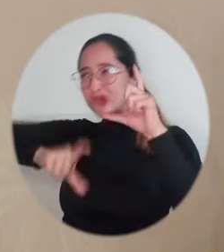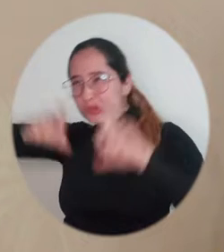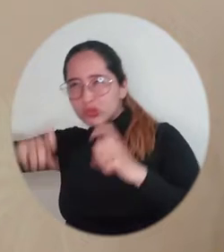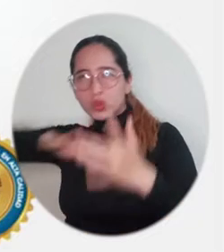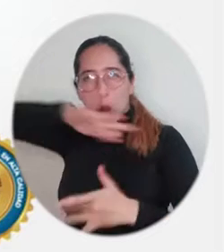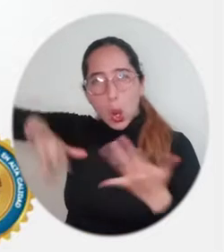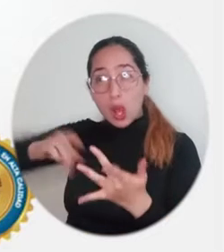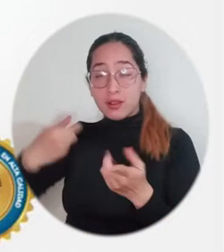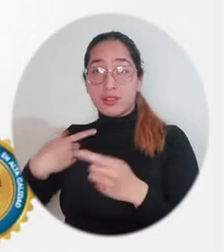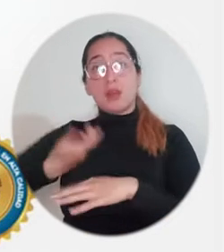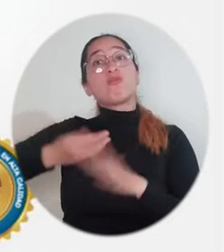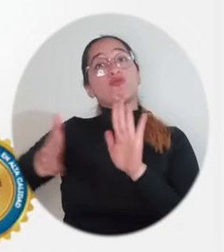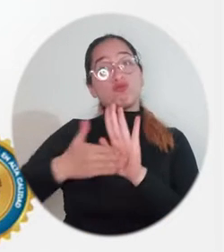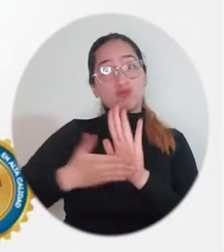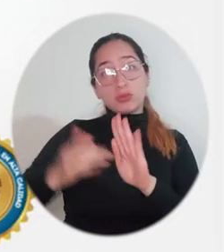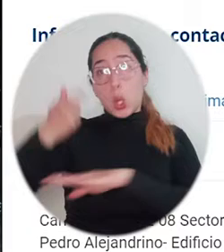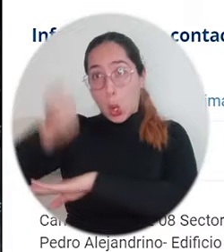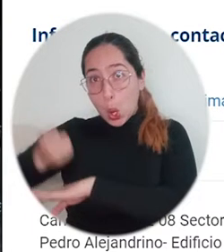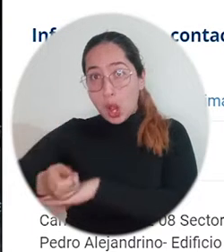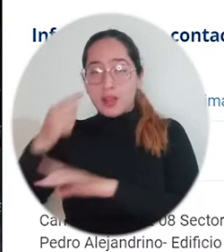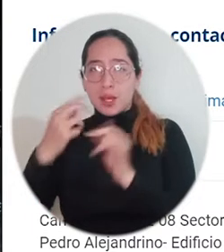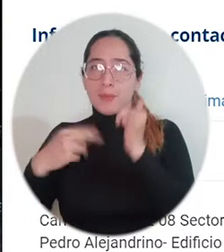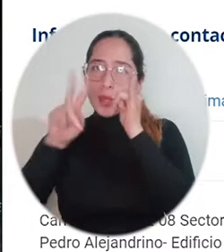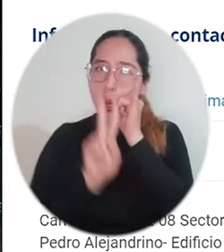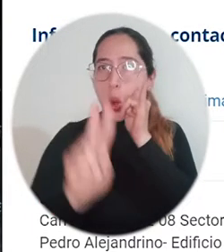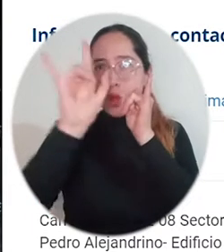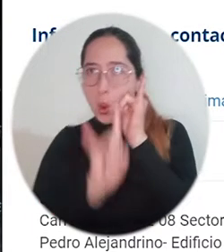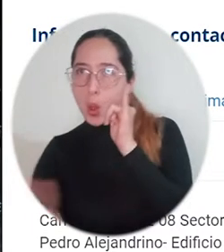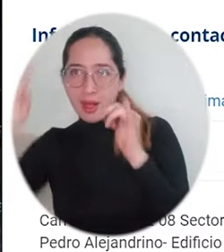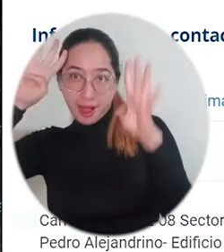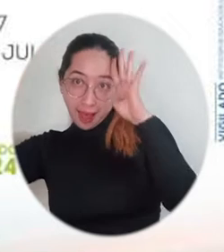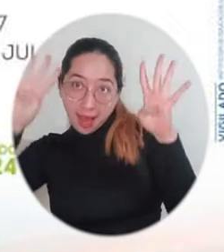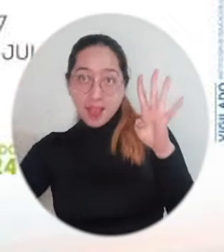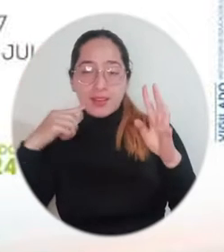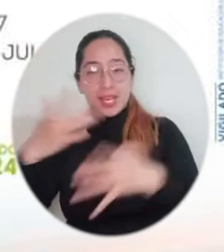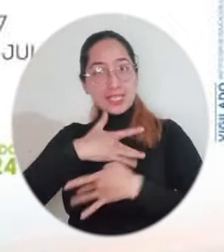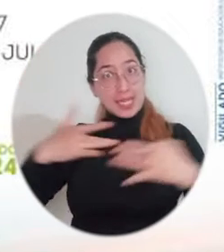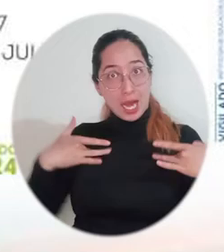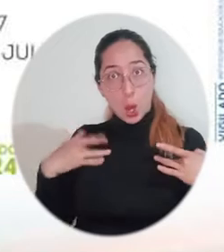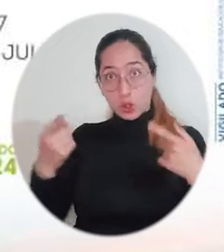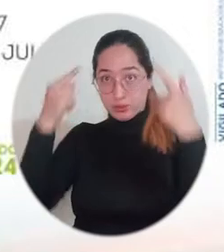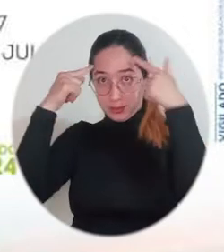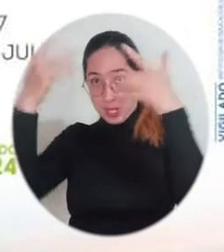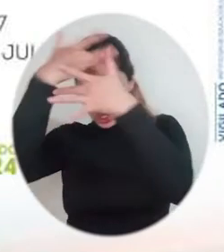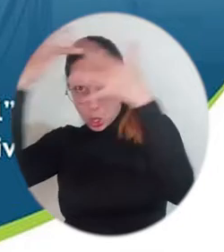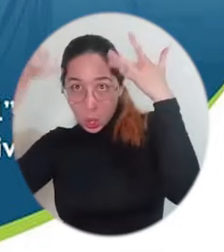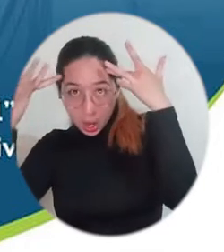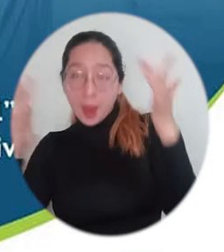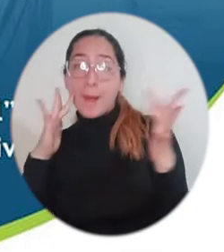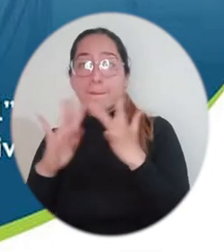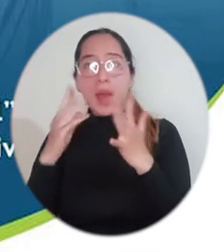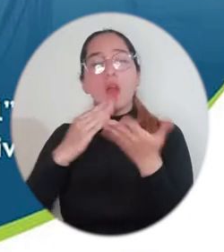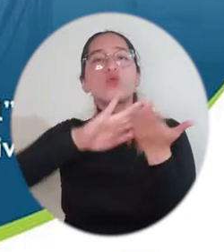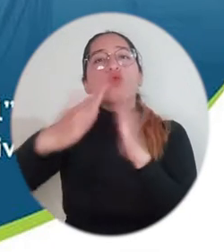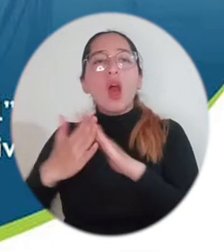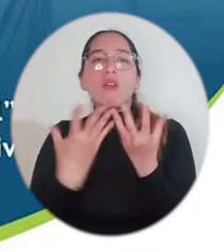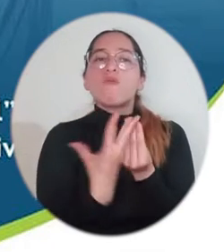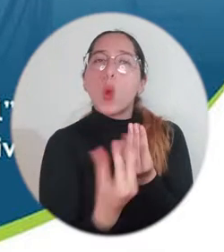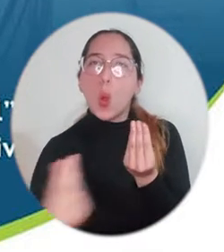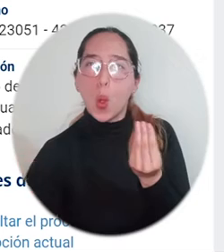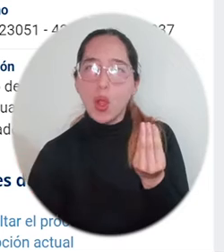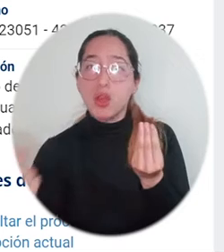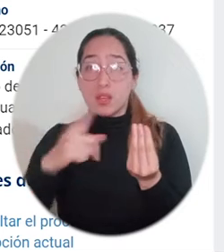sostenible, argumentación jurídica, producción audiovisual creativa, salud familiar y comunitaria y salud mental en comunidades